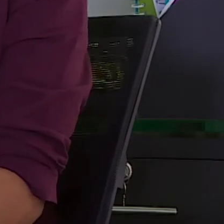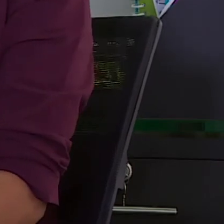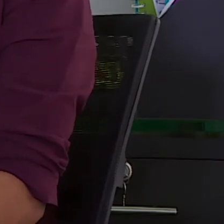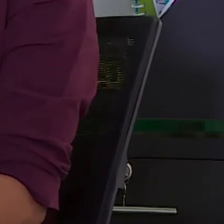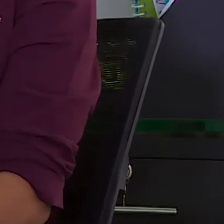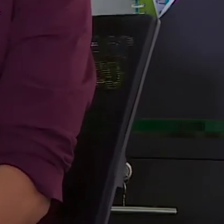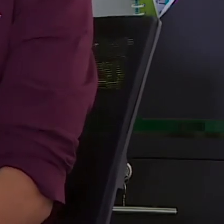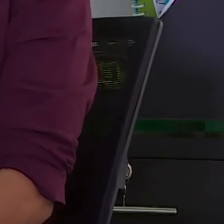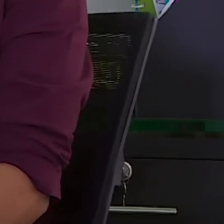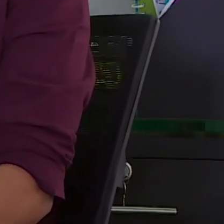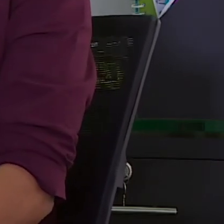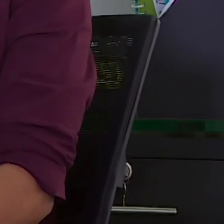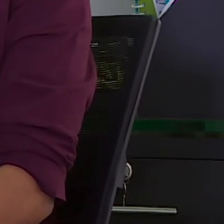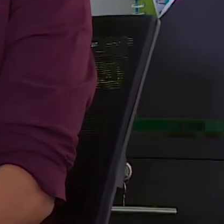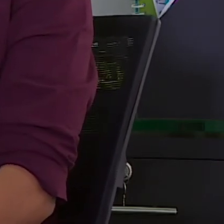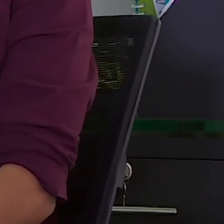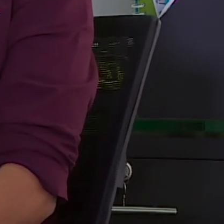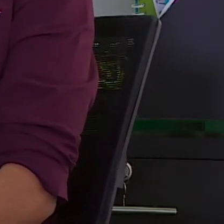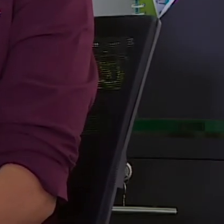13 punto com punto co